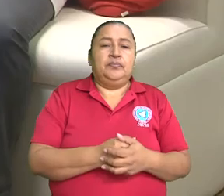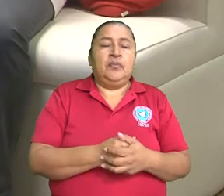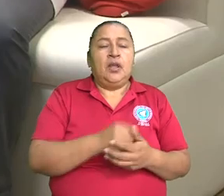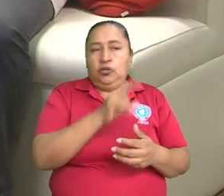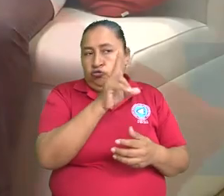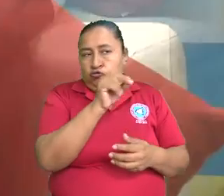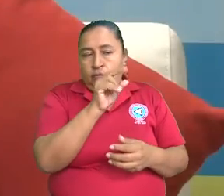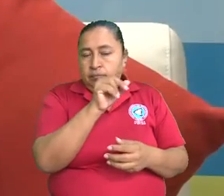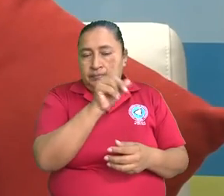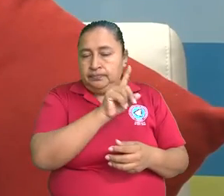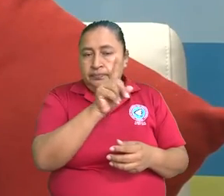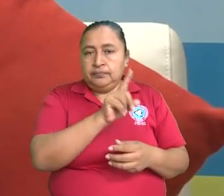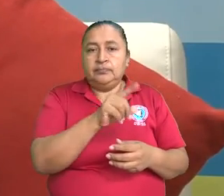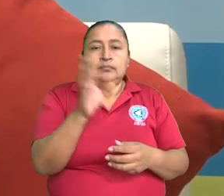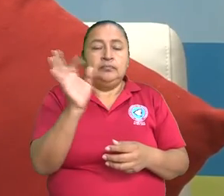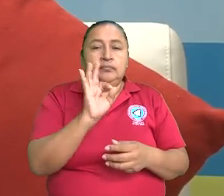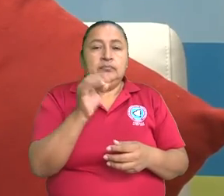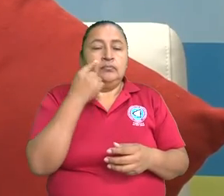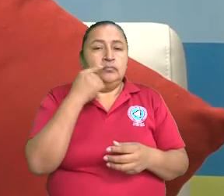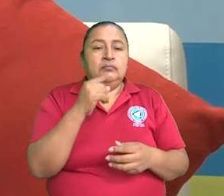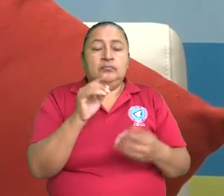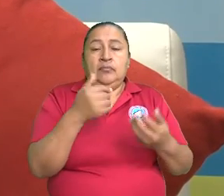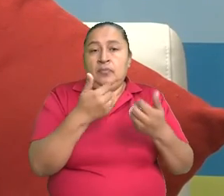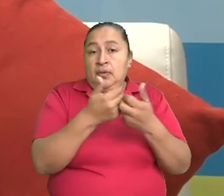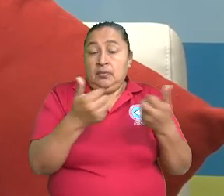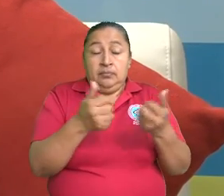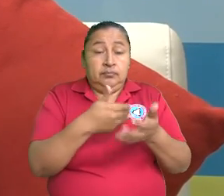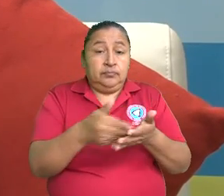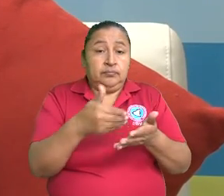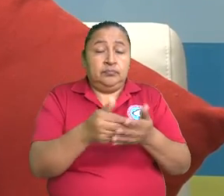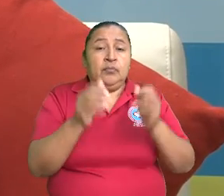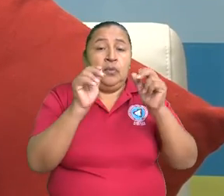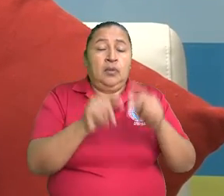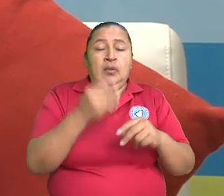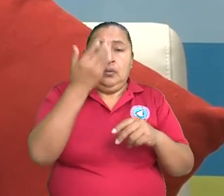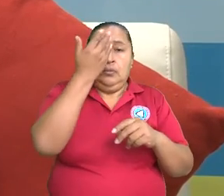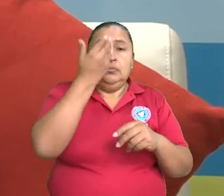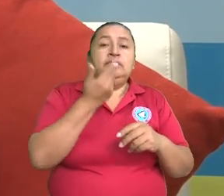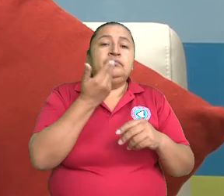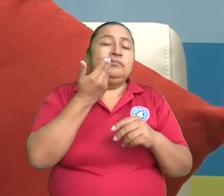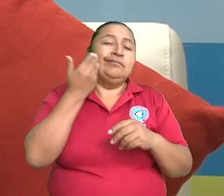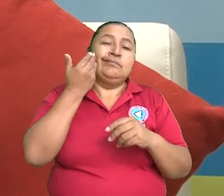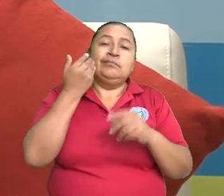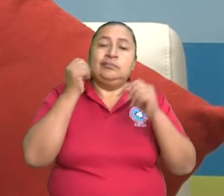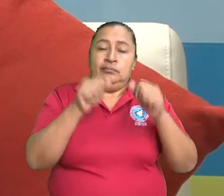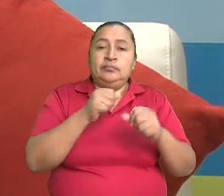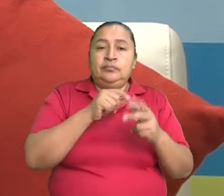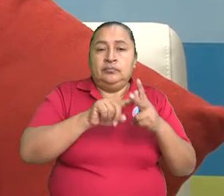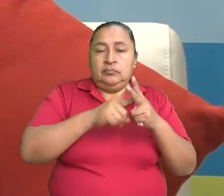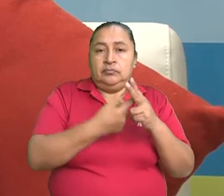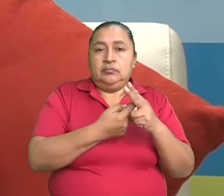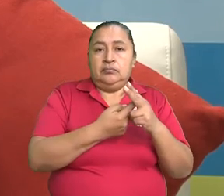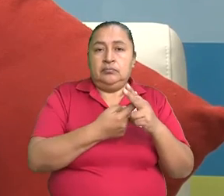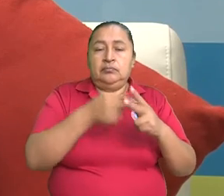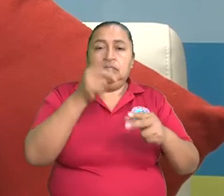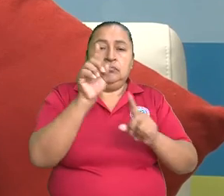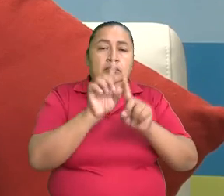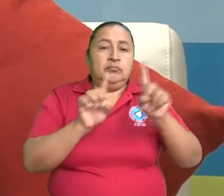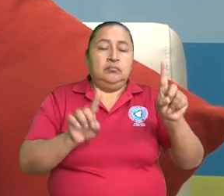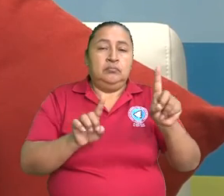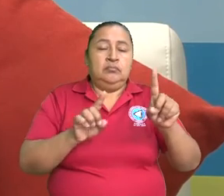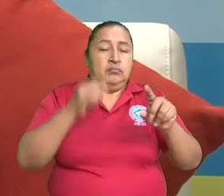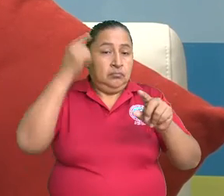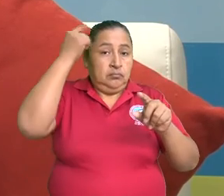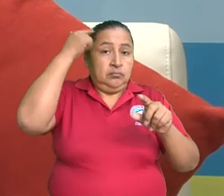desde el punto de vista simplificado, podemos tener una parálisis facial central, que se origina a nivel, propiamente,